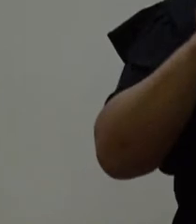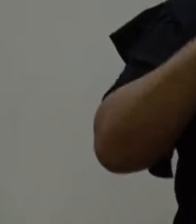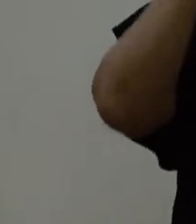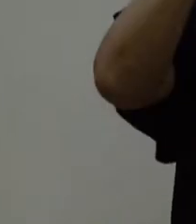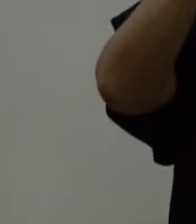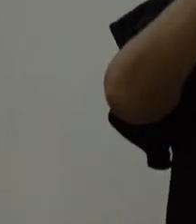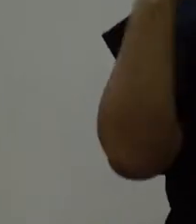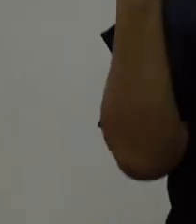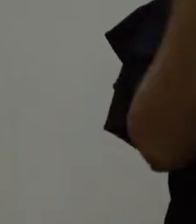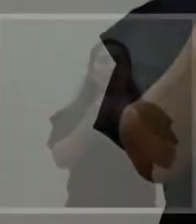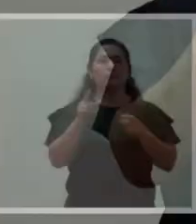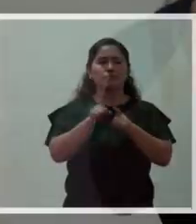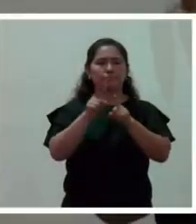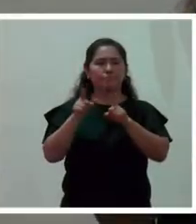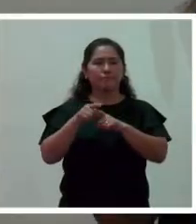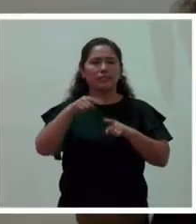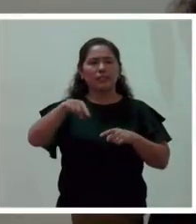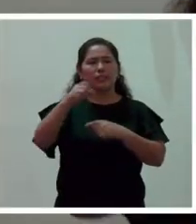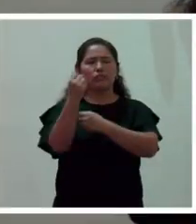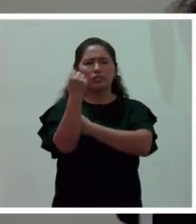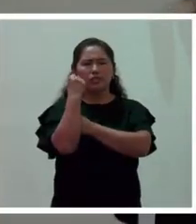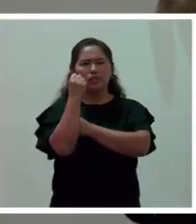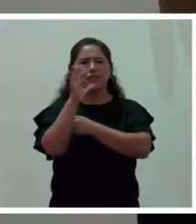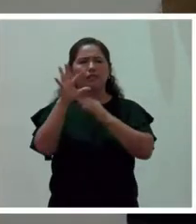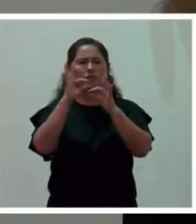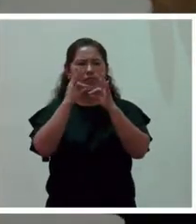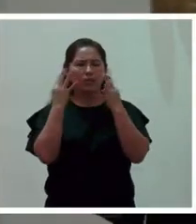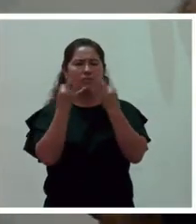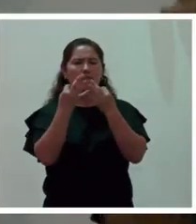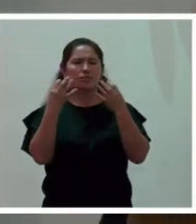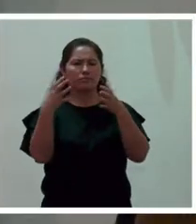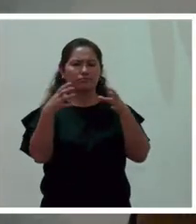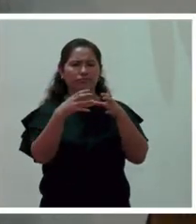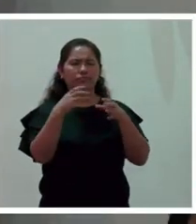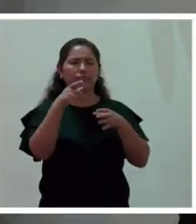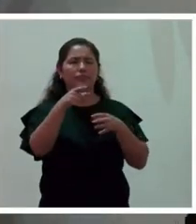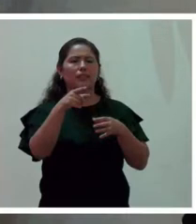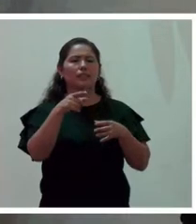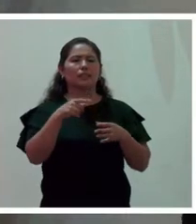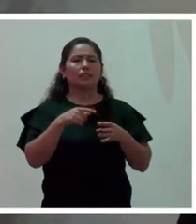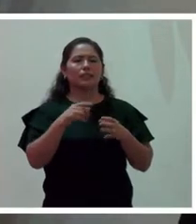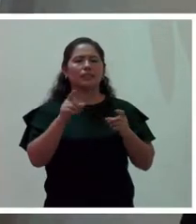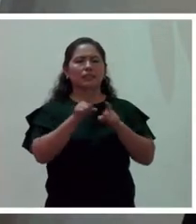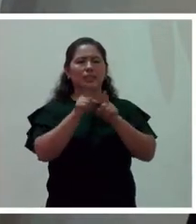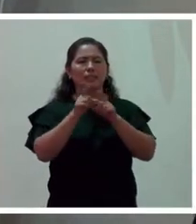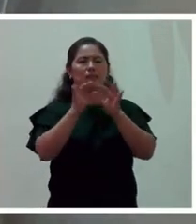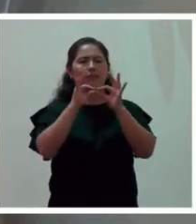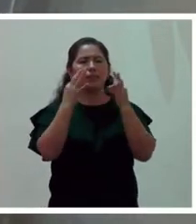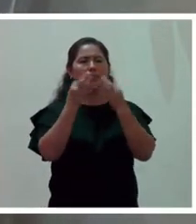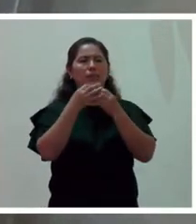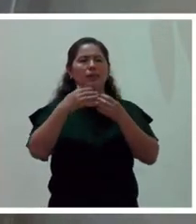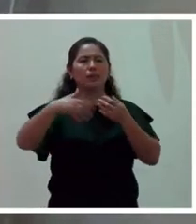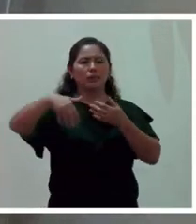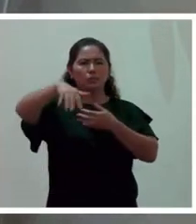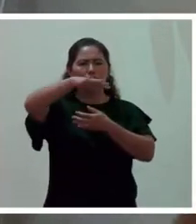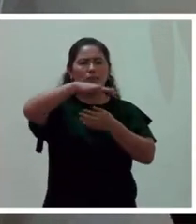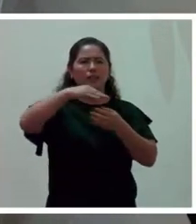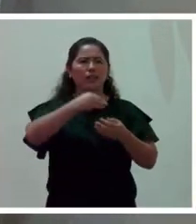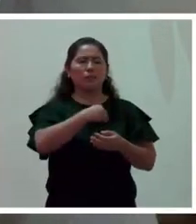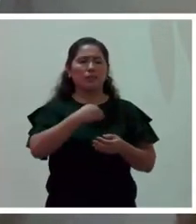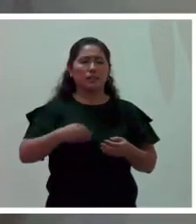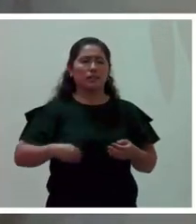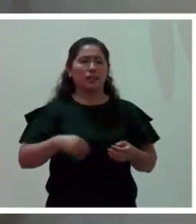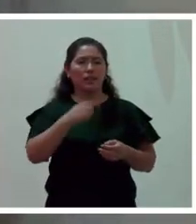especialista legal de la Dirección de Fortalecimiento de la Familia, de la Dirección General de la Familia y la Comunidad del Ministerio de la Mujer.